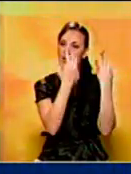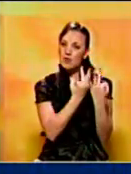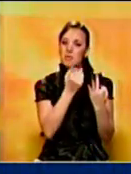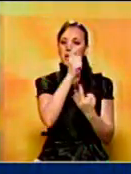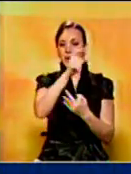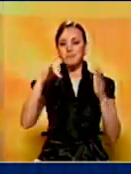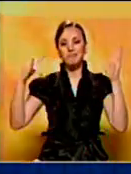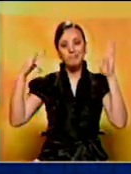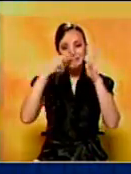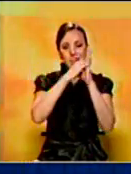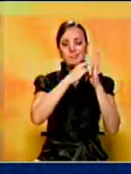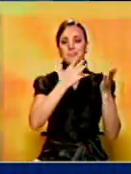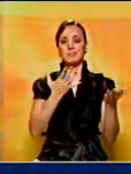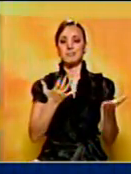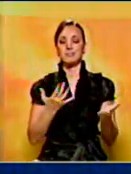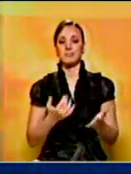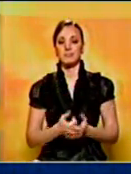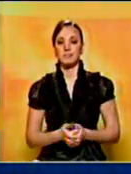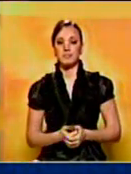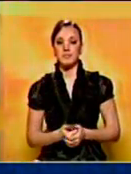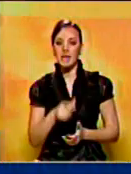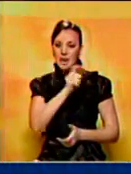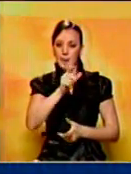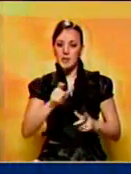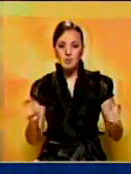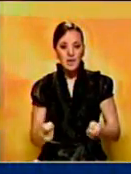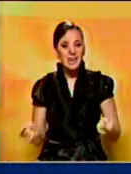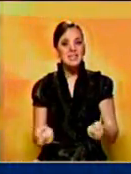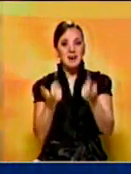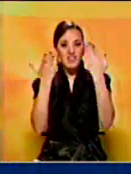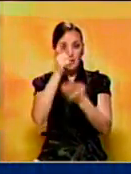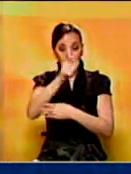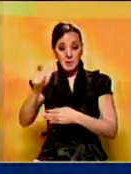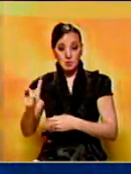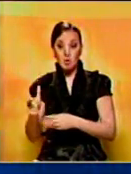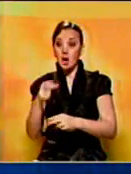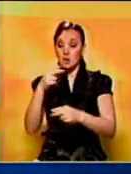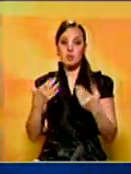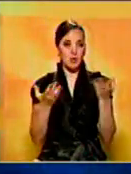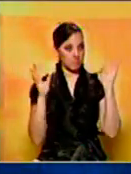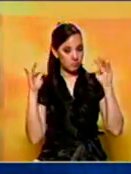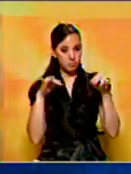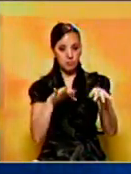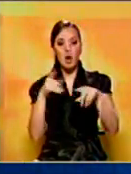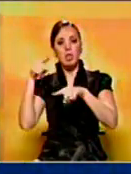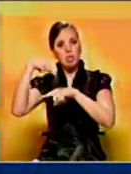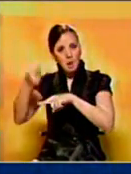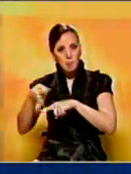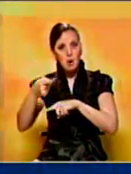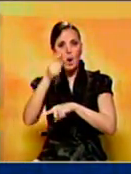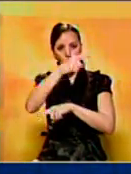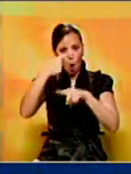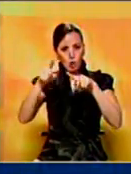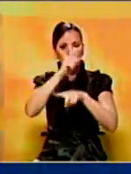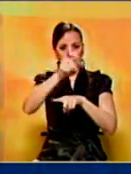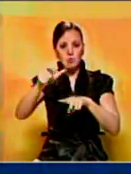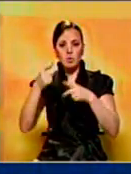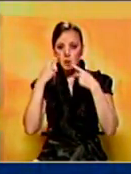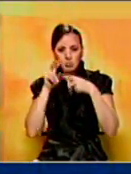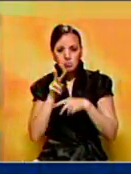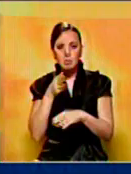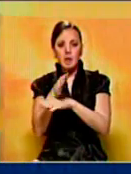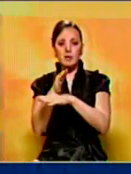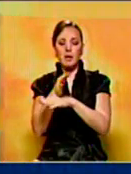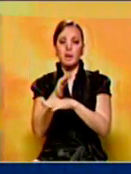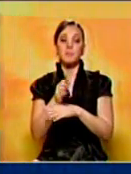víctimas y al personal de rescate. Es nuestra esperanza más grande que cuando las personas vengan aquí puedan ver el